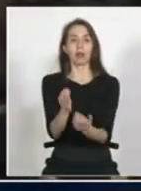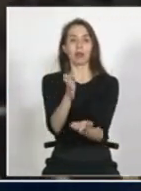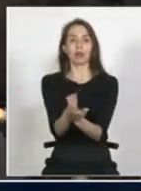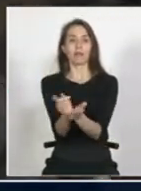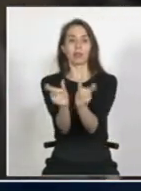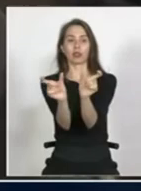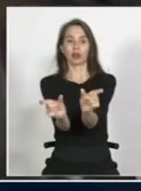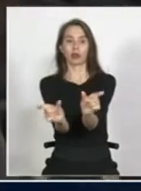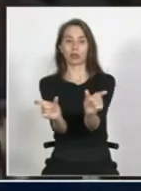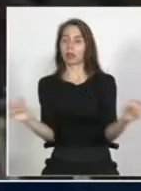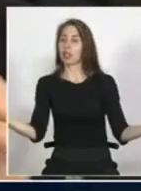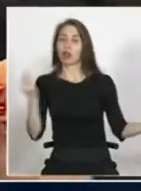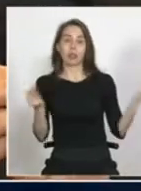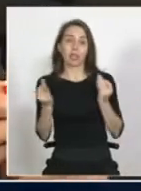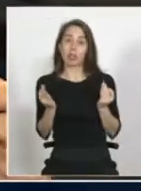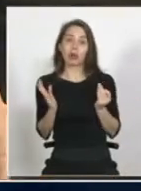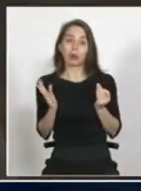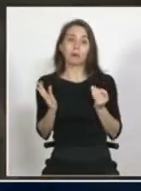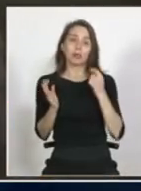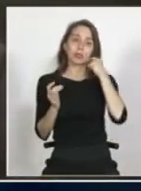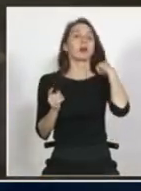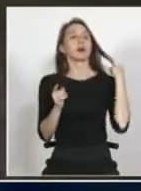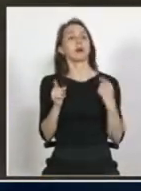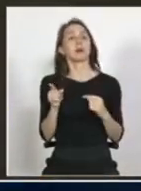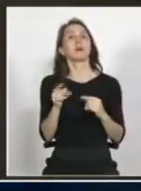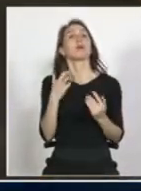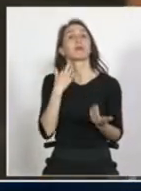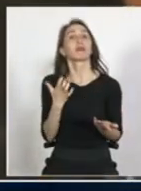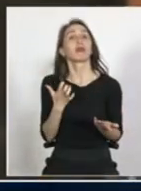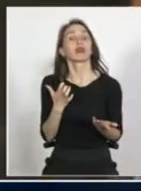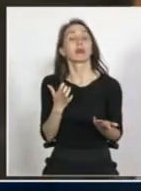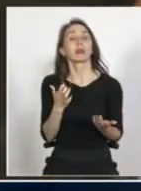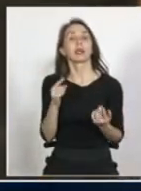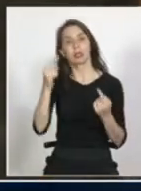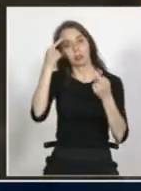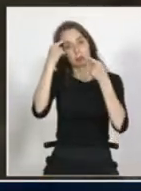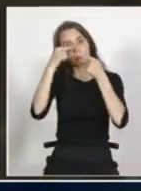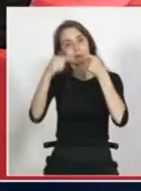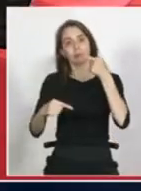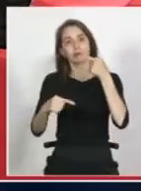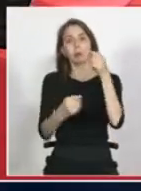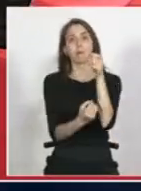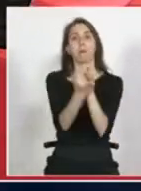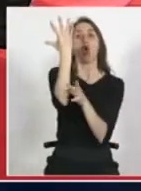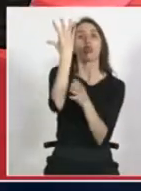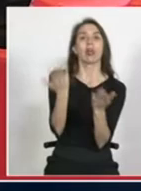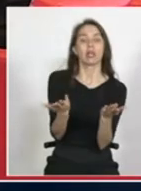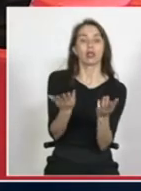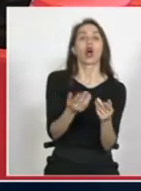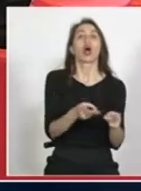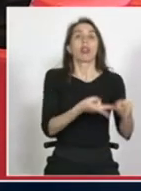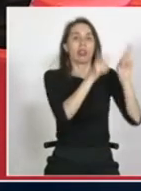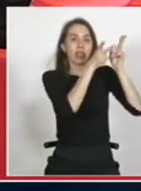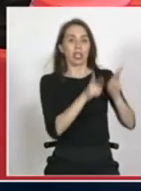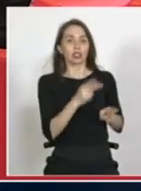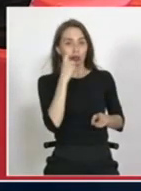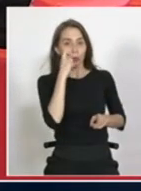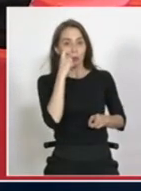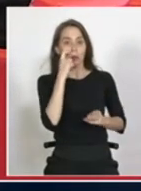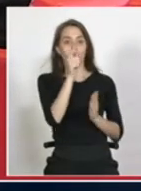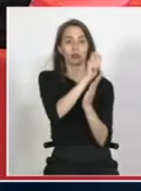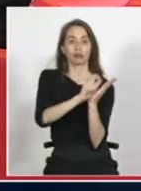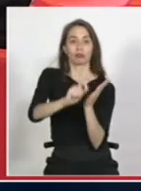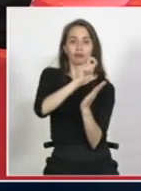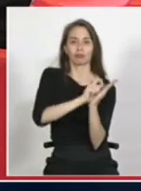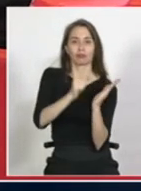sonar digan lo que quieran pero lo digo para tensionarlo porque esa es la contradicción de la modernidad justamente los derechos humanos esto no lo digo yo lo dice Saskia